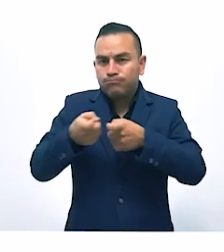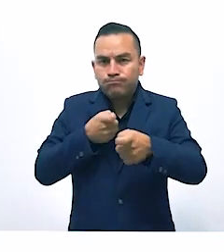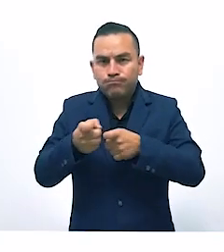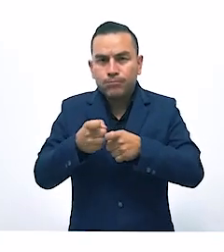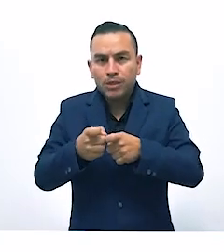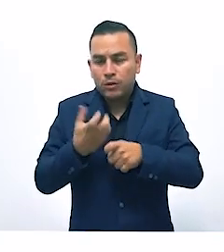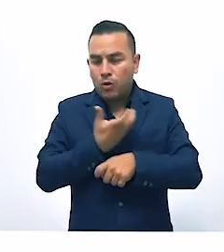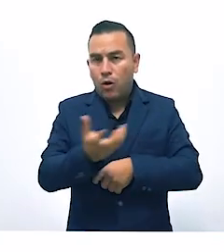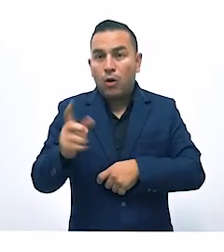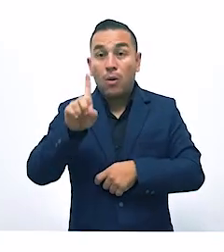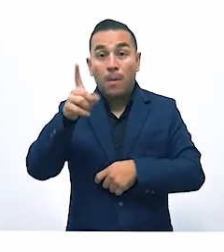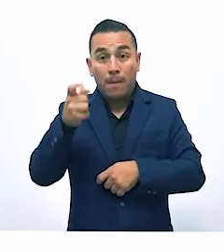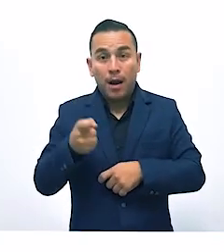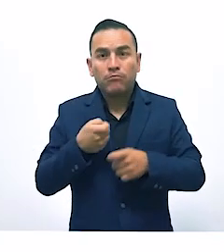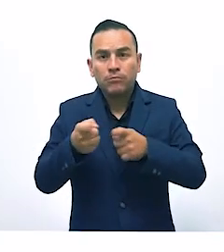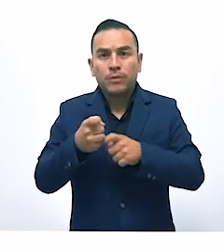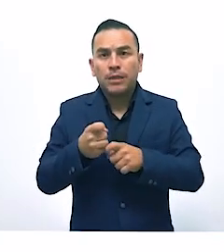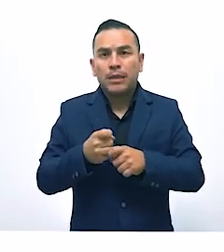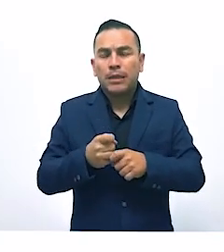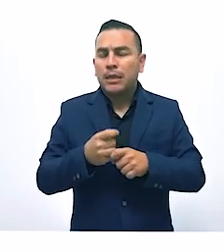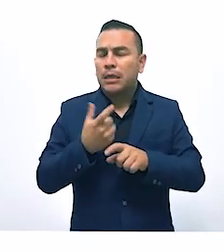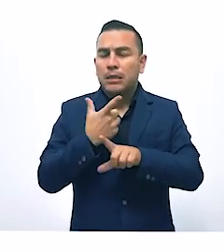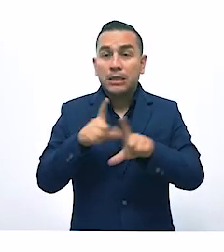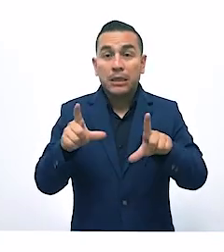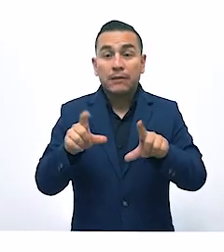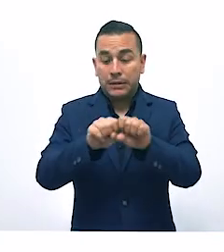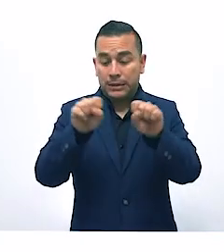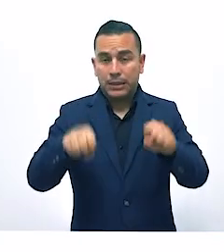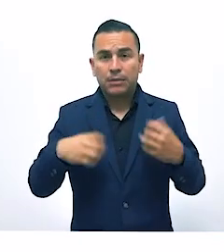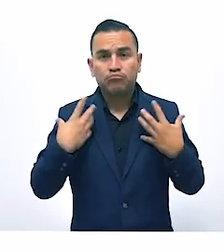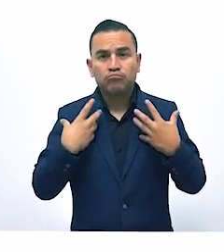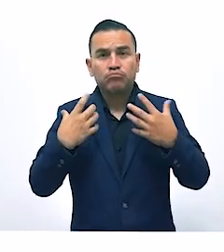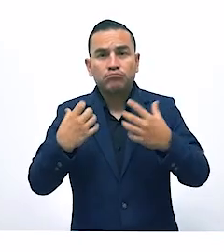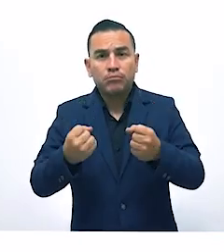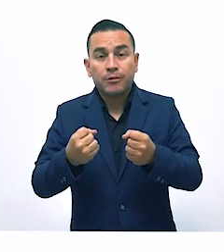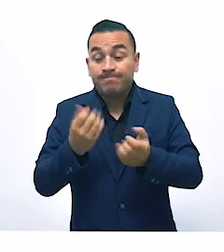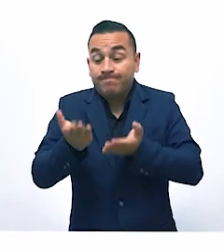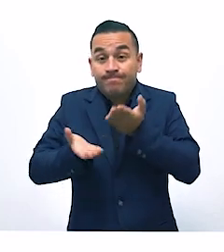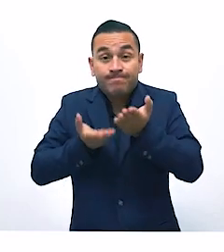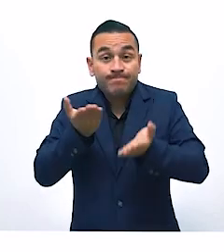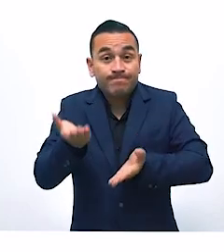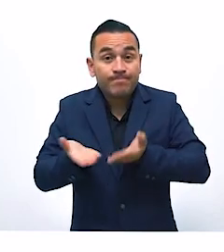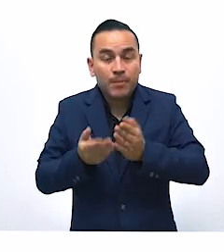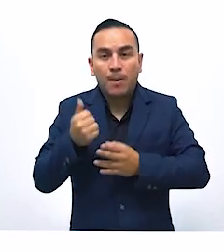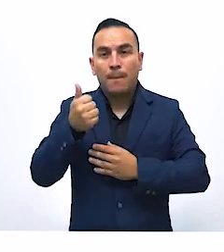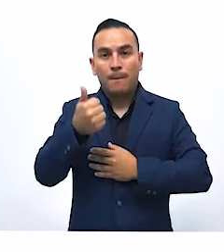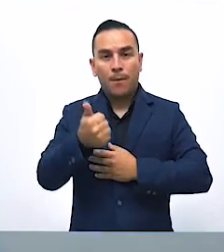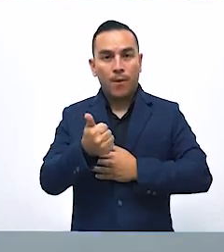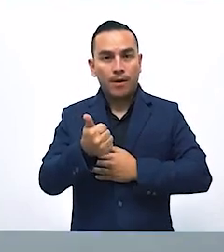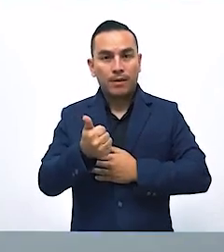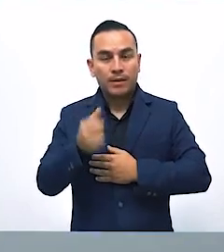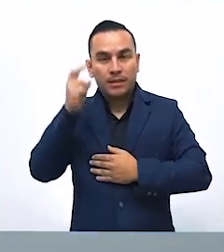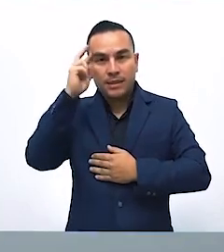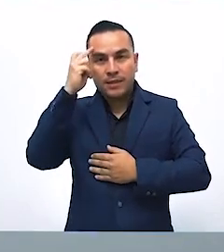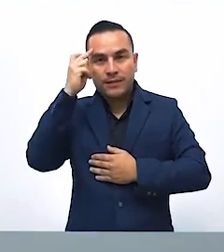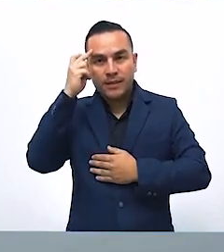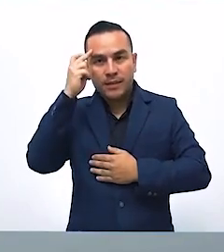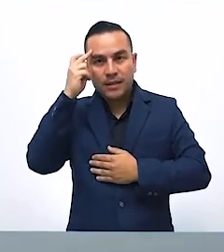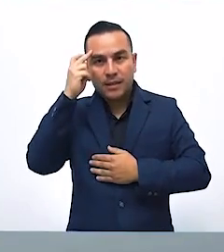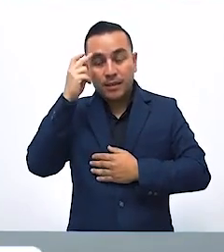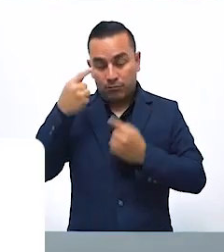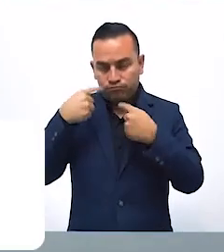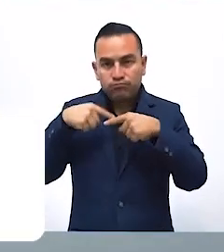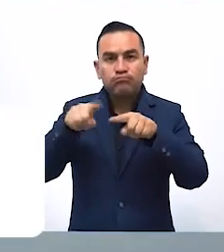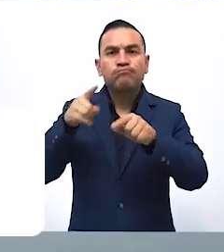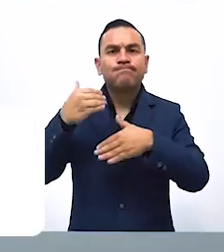Inicia desde el primer control, está disponible en todo el sistema de salud, permite una atención médica ágil y oportuna, pero este no